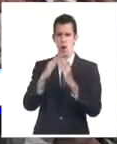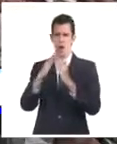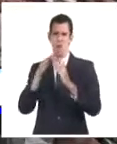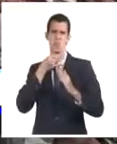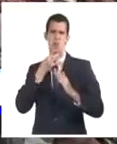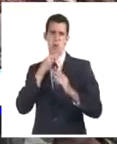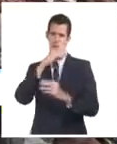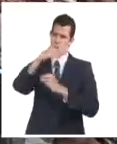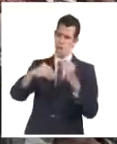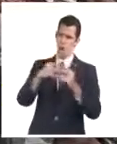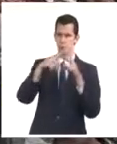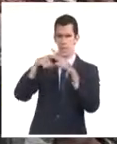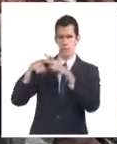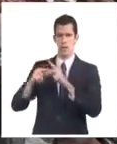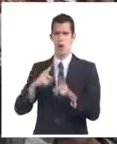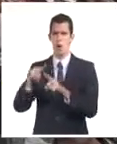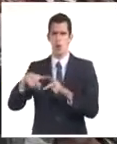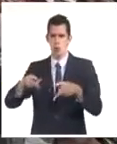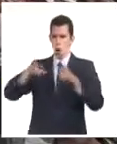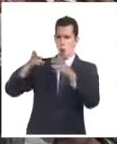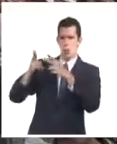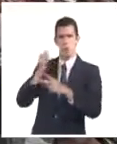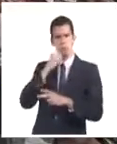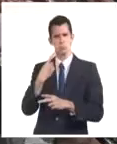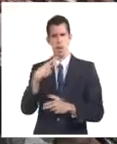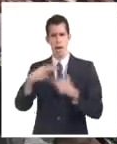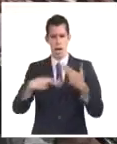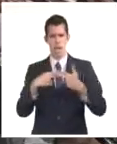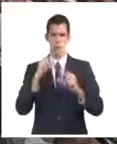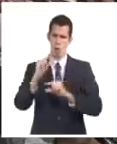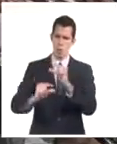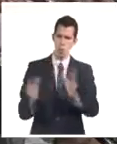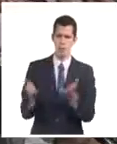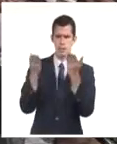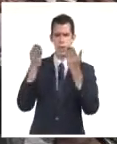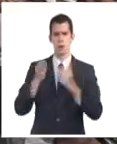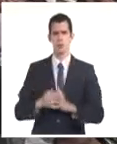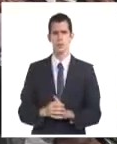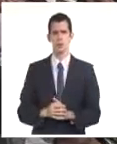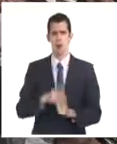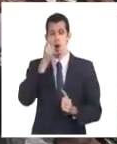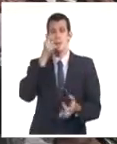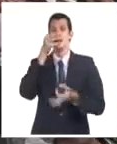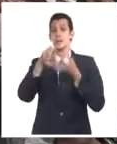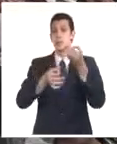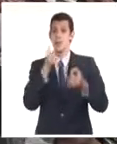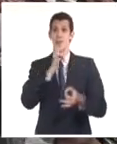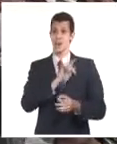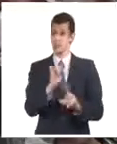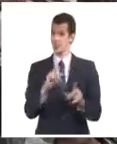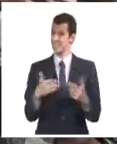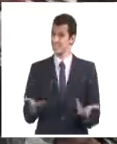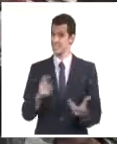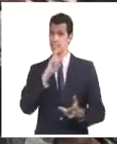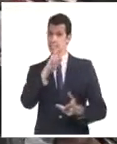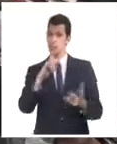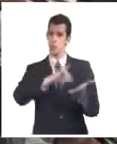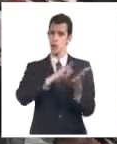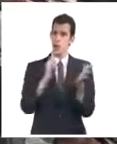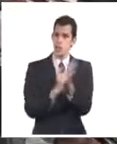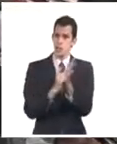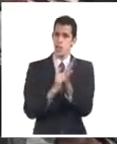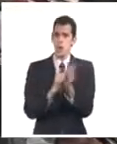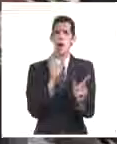y las inversiones en la industria hotelera. Añadió que el reto fundamental está en concretar los proyectos y ampliar las experiencias